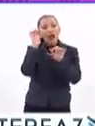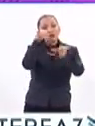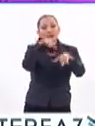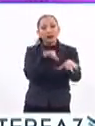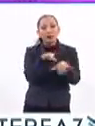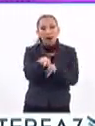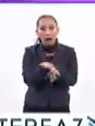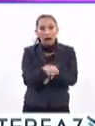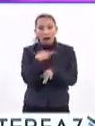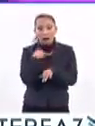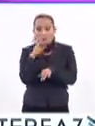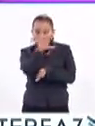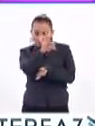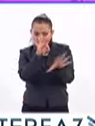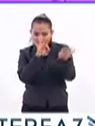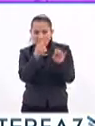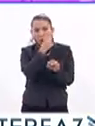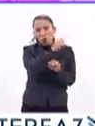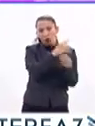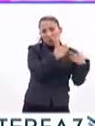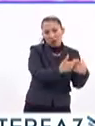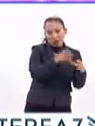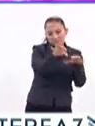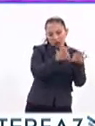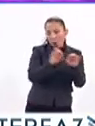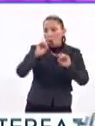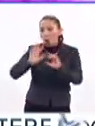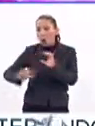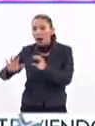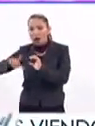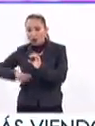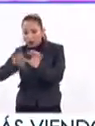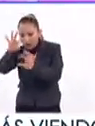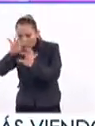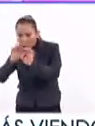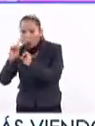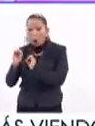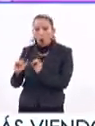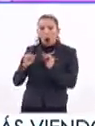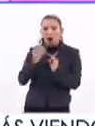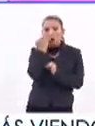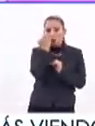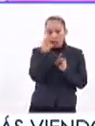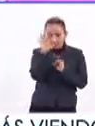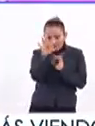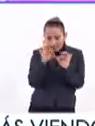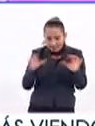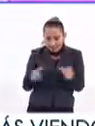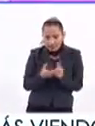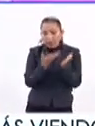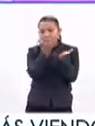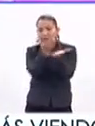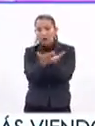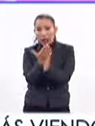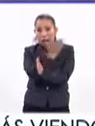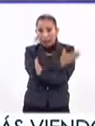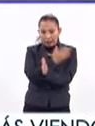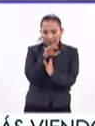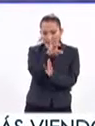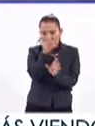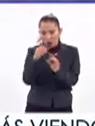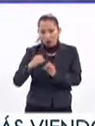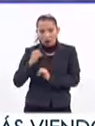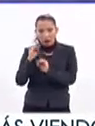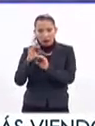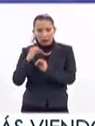de empleos. Son nominados por algunas empresas, sectores gubernamentales o instituciones educativas que previamente son escogidas